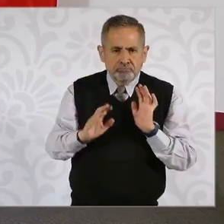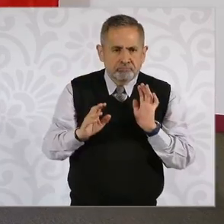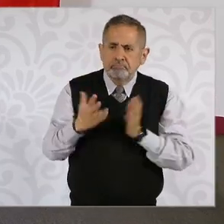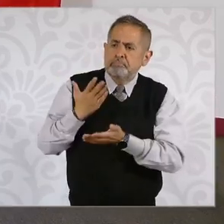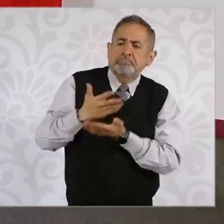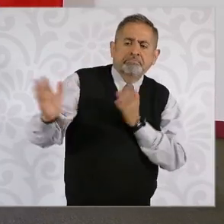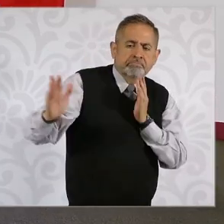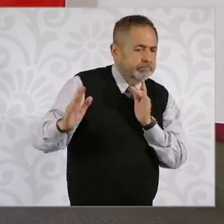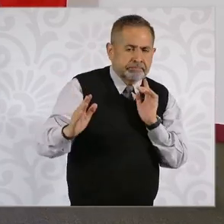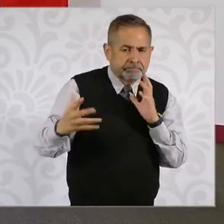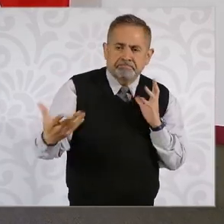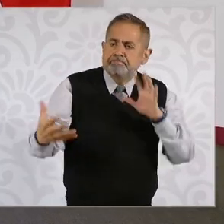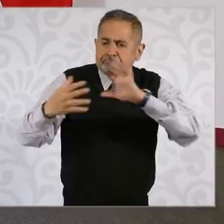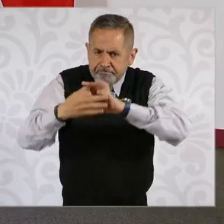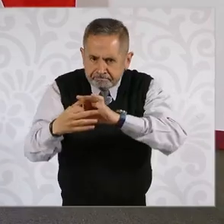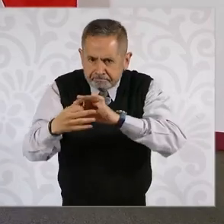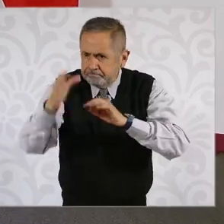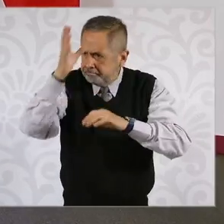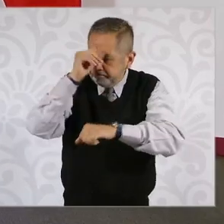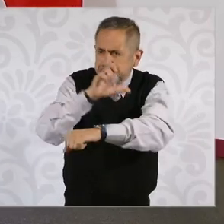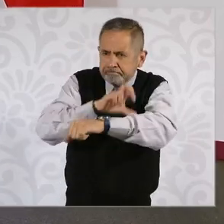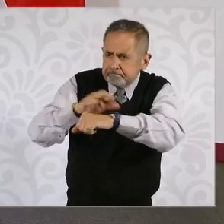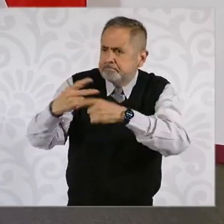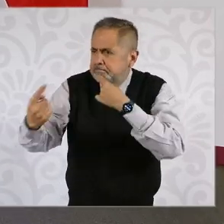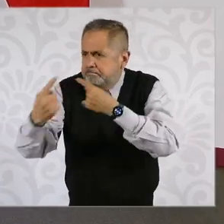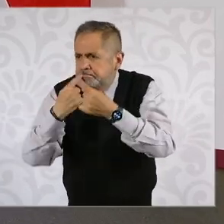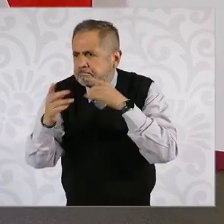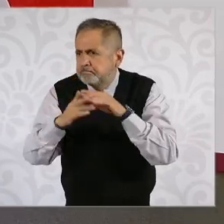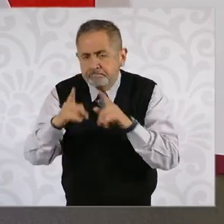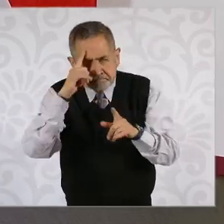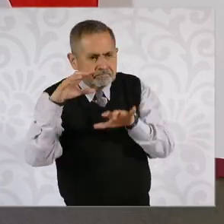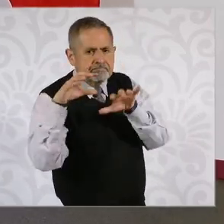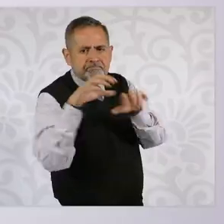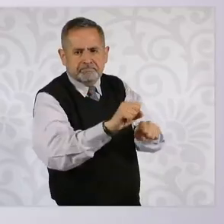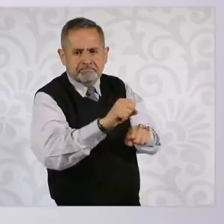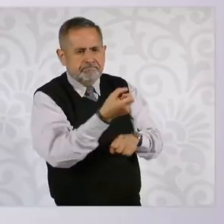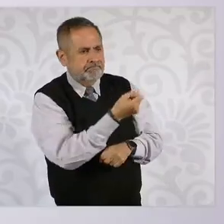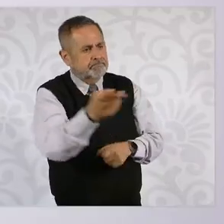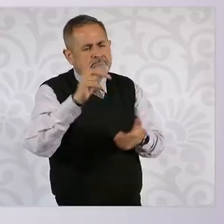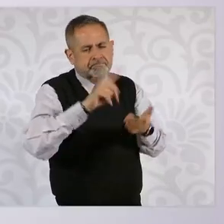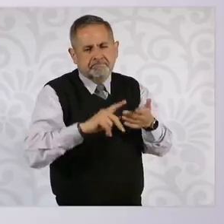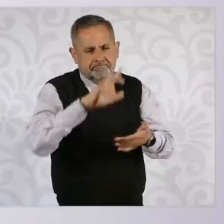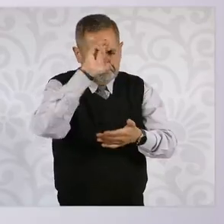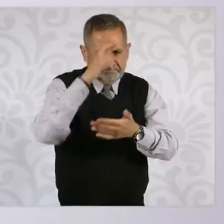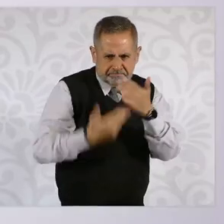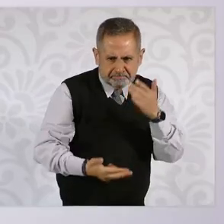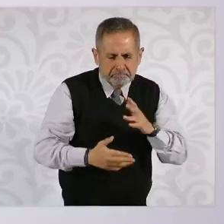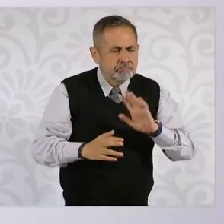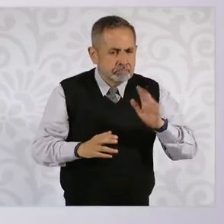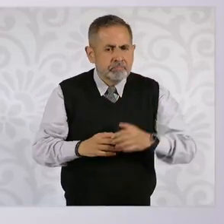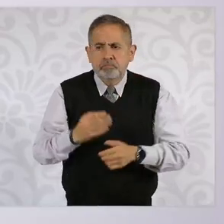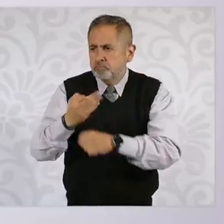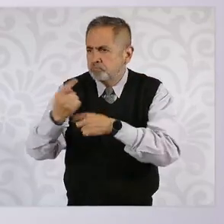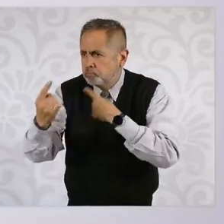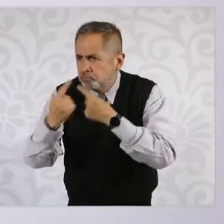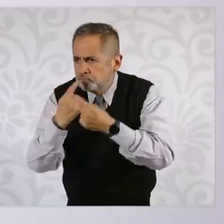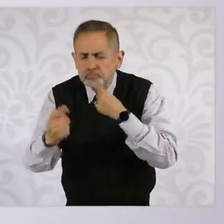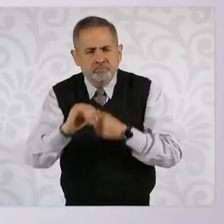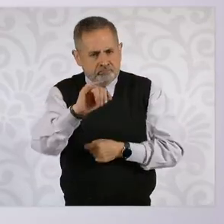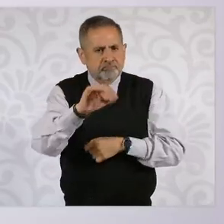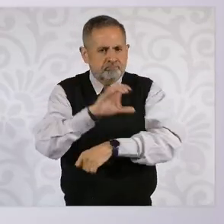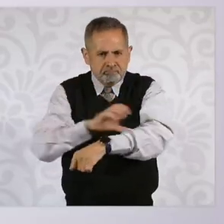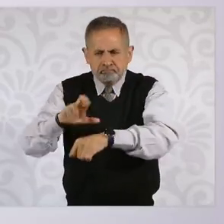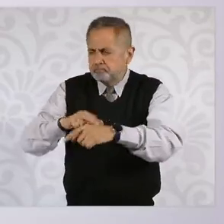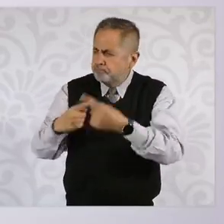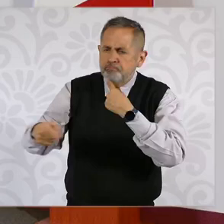que no haya coordinación para la detención de delincuentes. Entonces, se está trabajando en esta coordinación